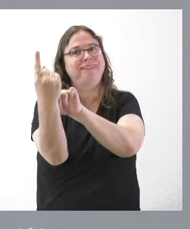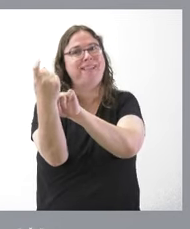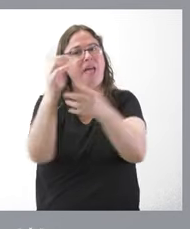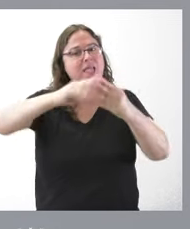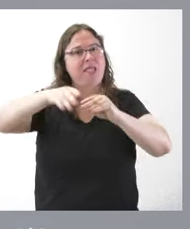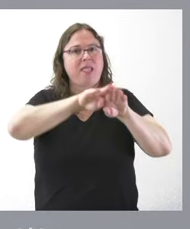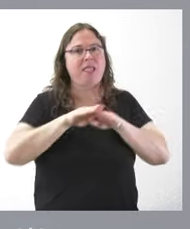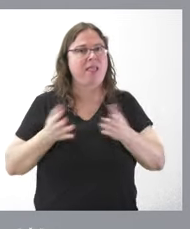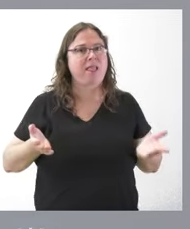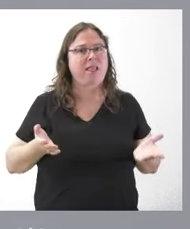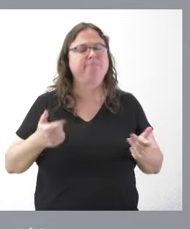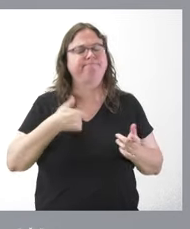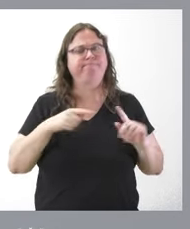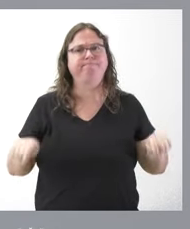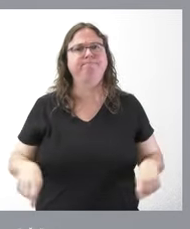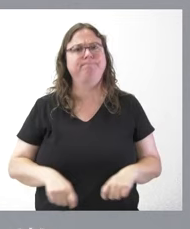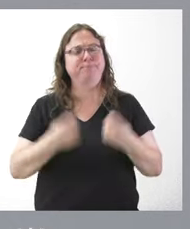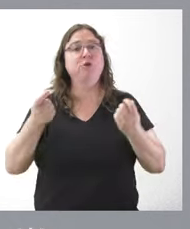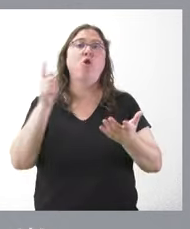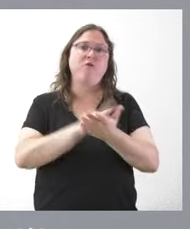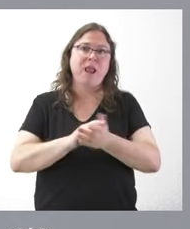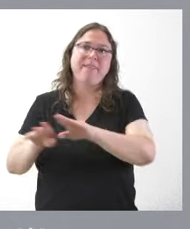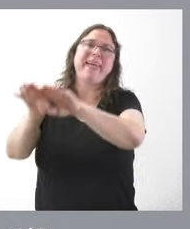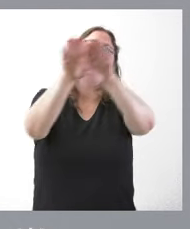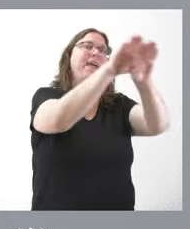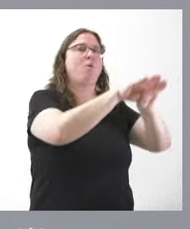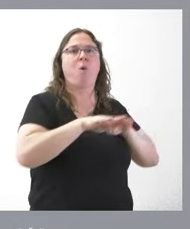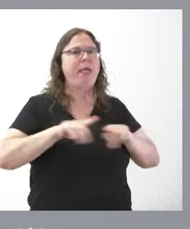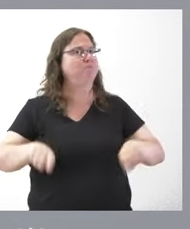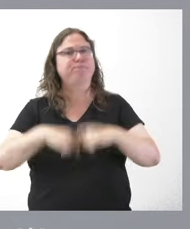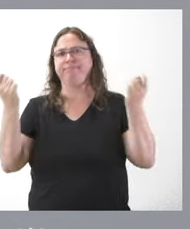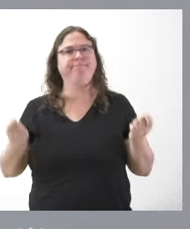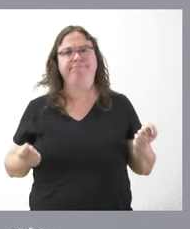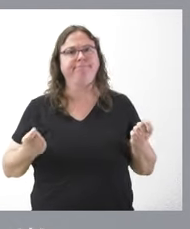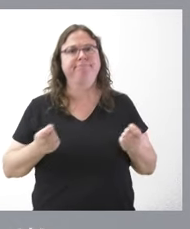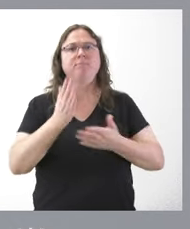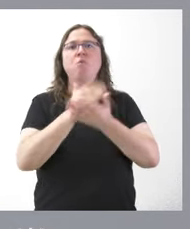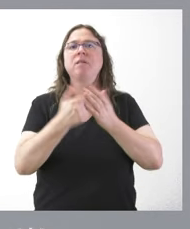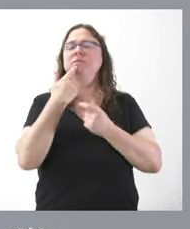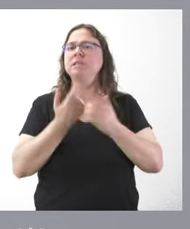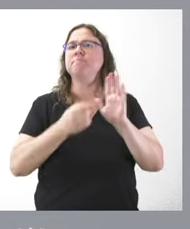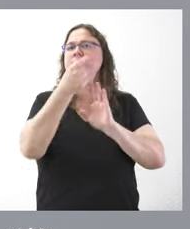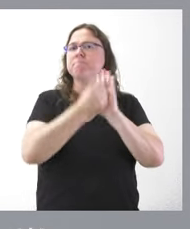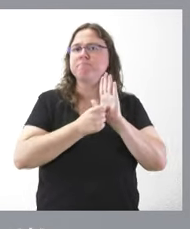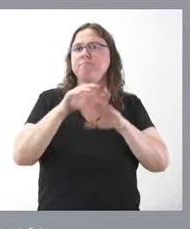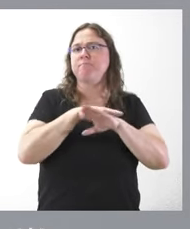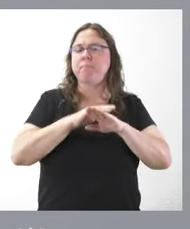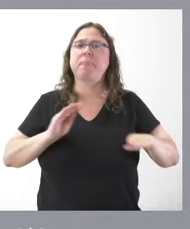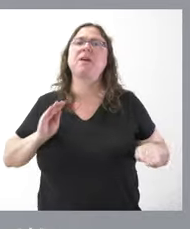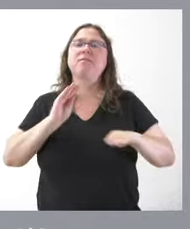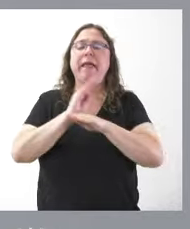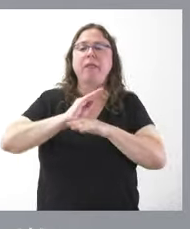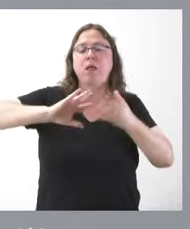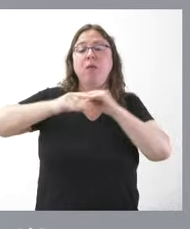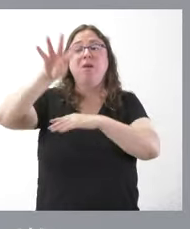y esto sí que rompe claramente nuevamente el principio de igualdad entre todos cuando se plantea este principio de financiación a la